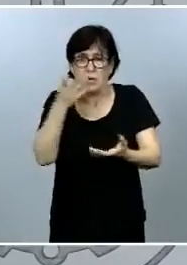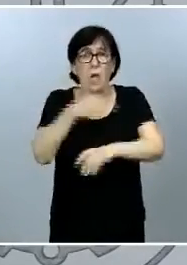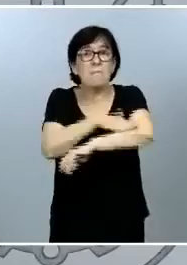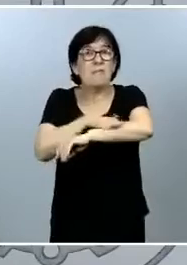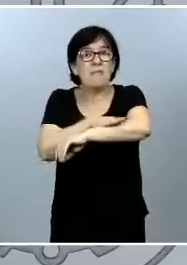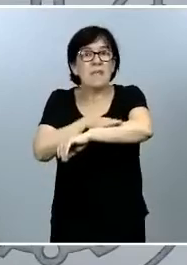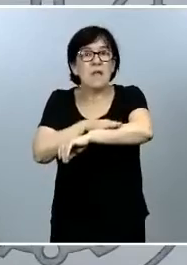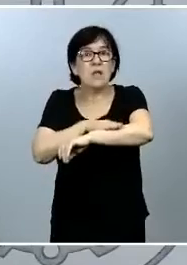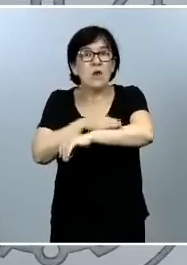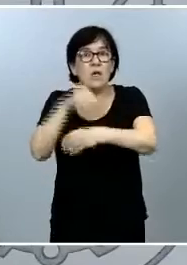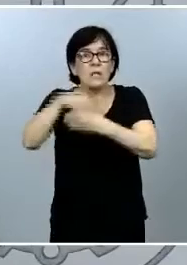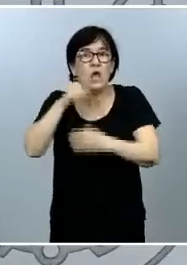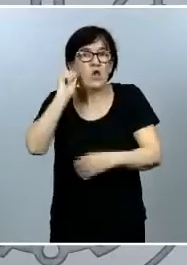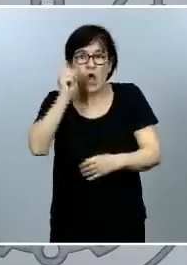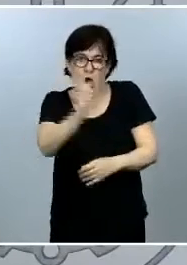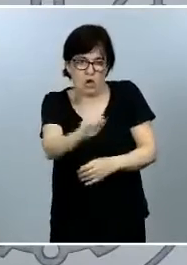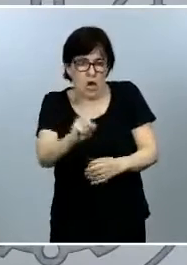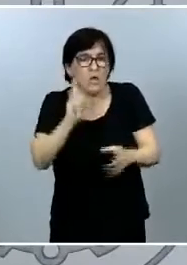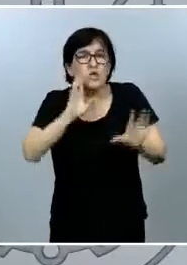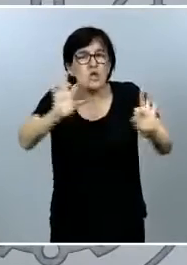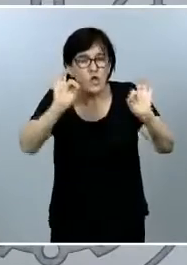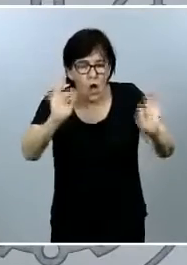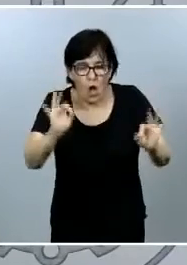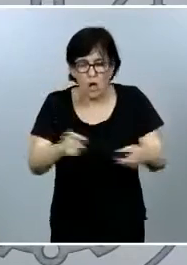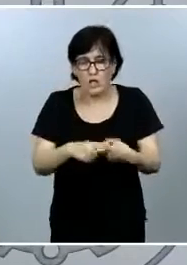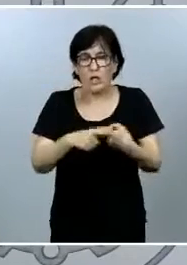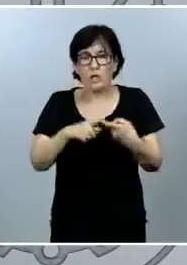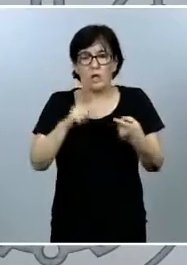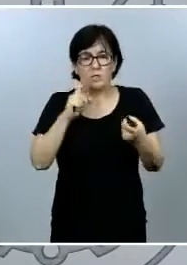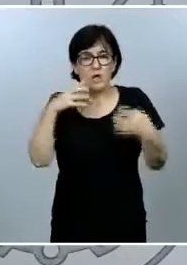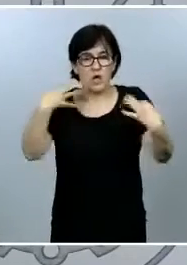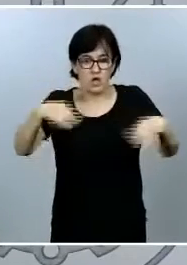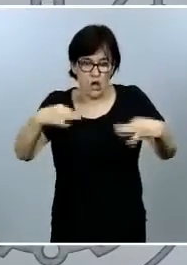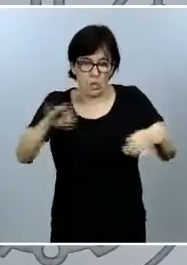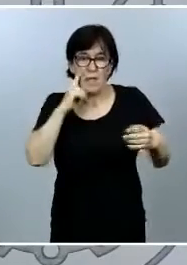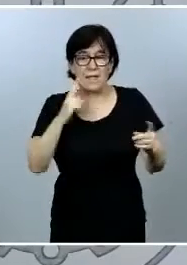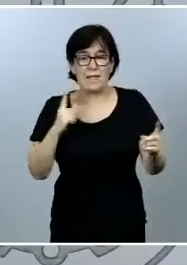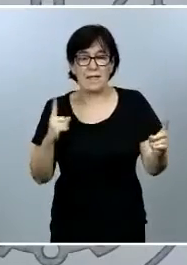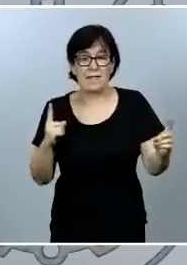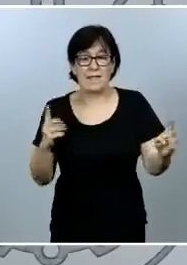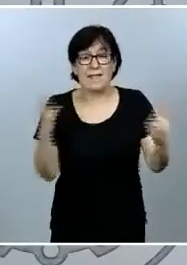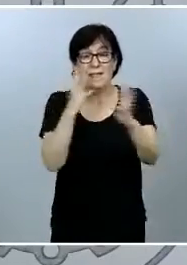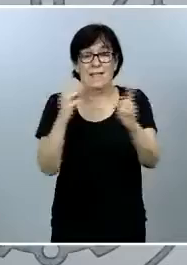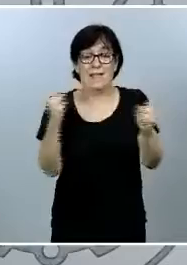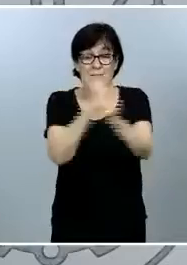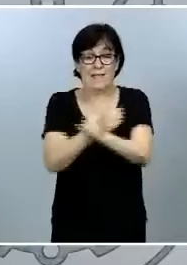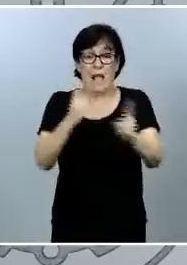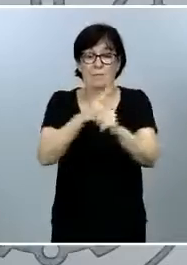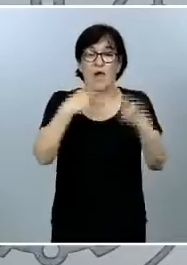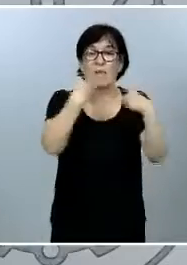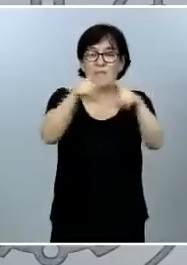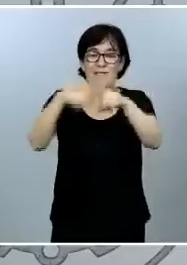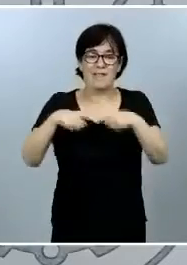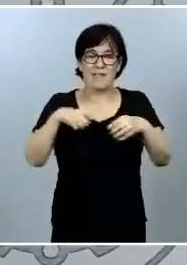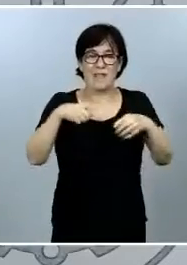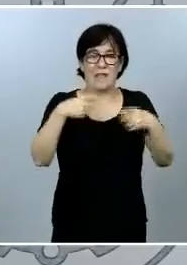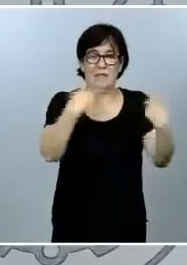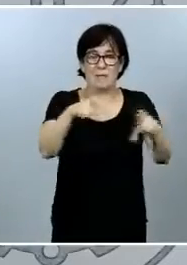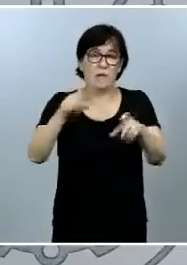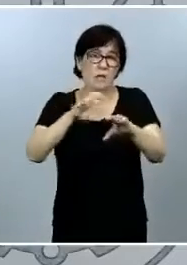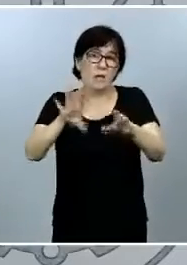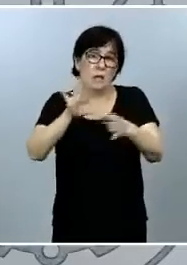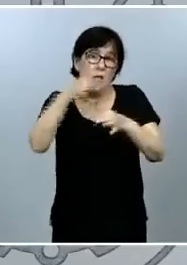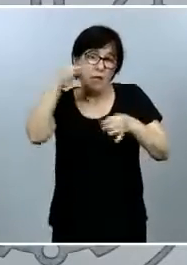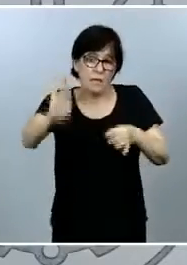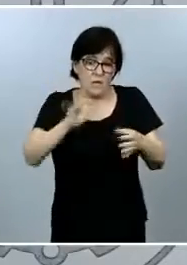es lógico y es normal cuando se produce un cambio en los diferentes departamentos que también se produzca esos ceses en los